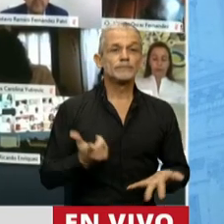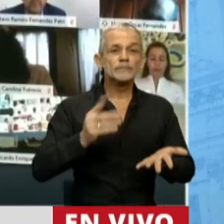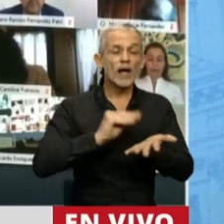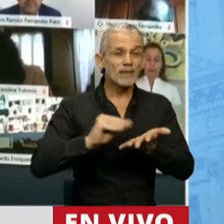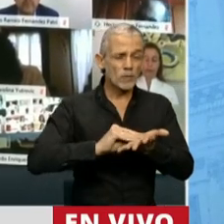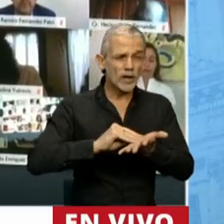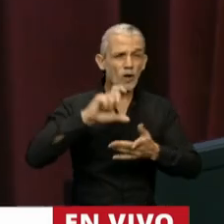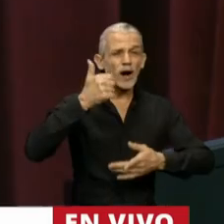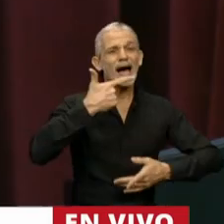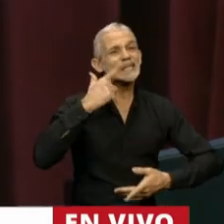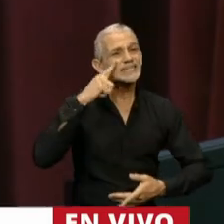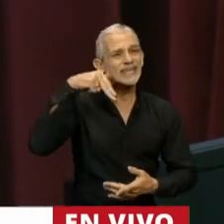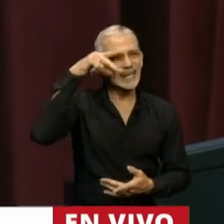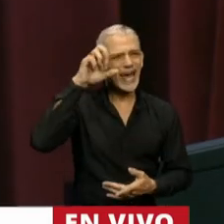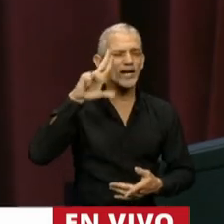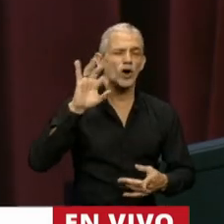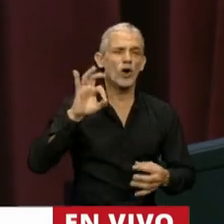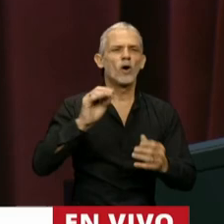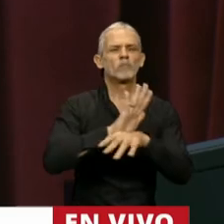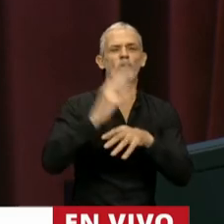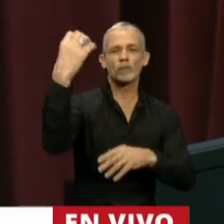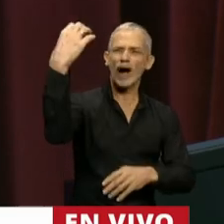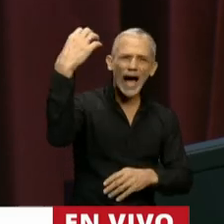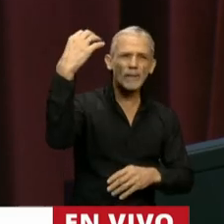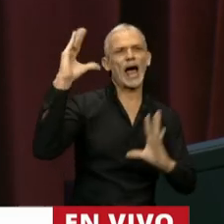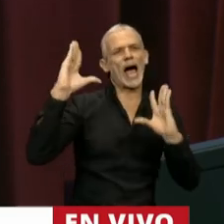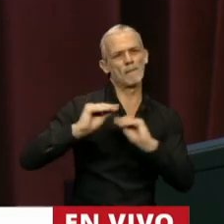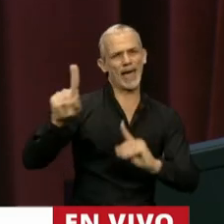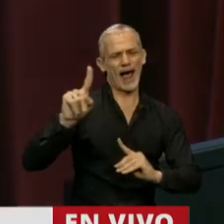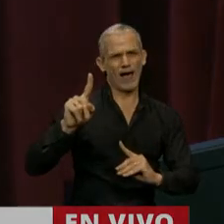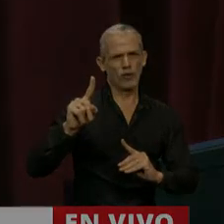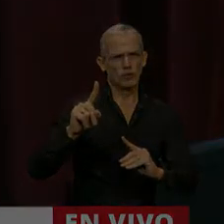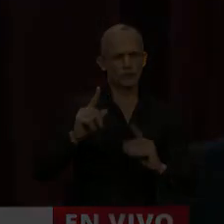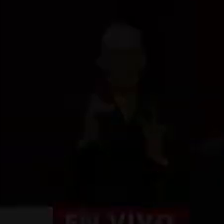Diputado Casinerio, le recomiendo que apague la cámara para poder tener audio.